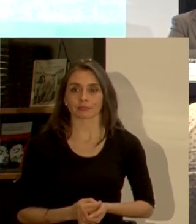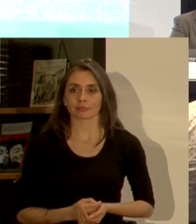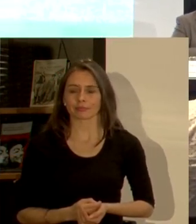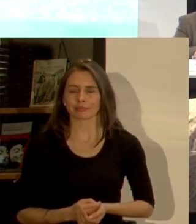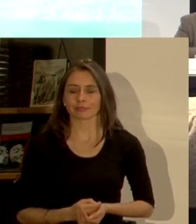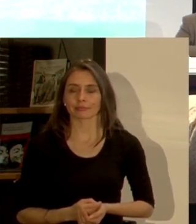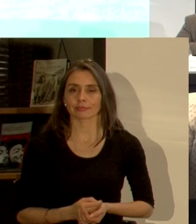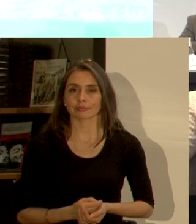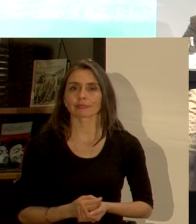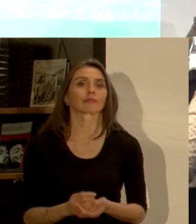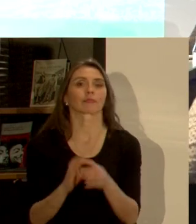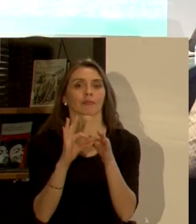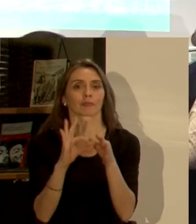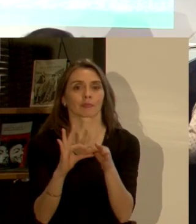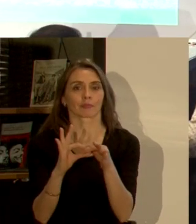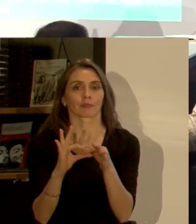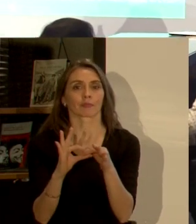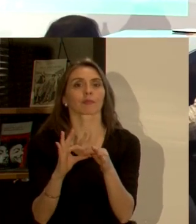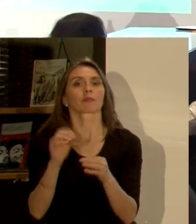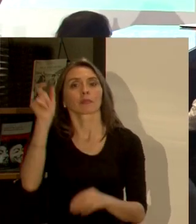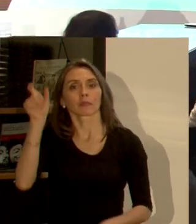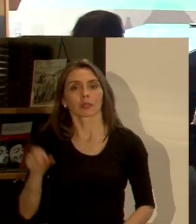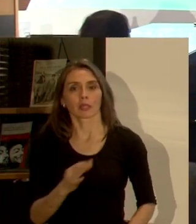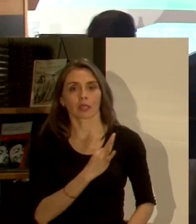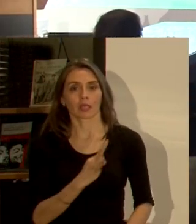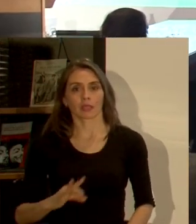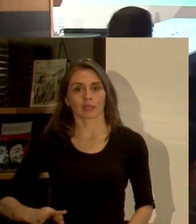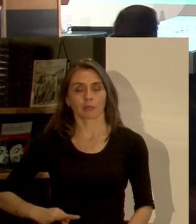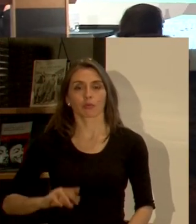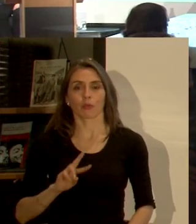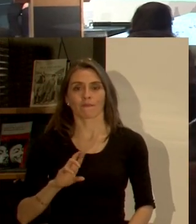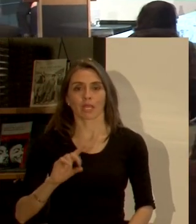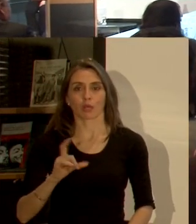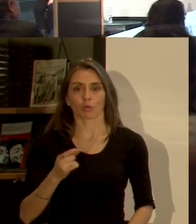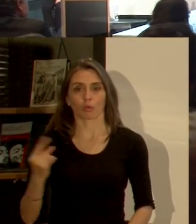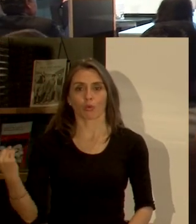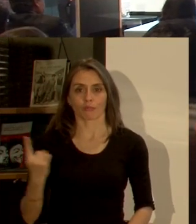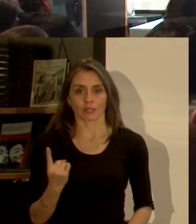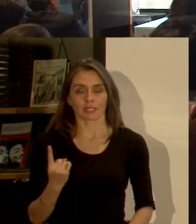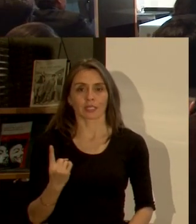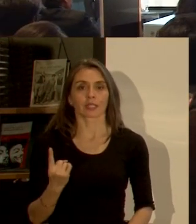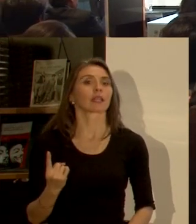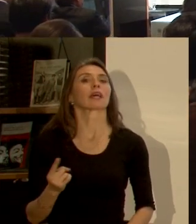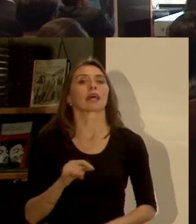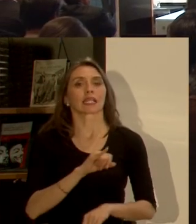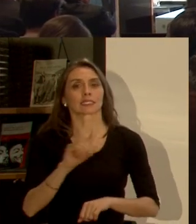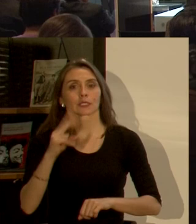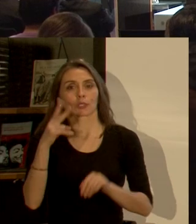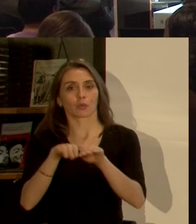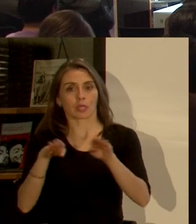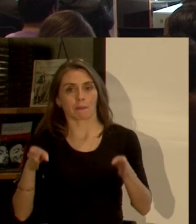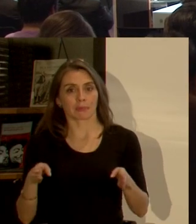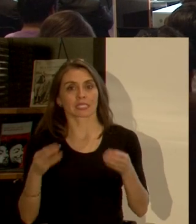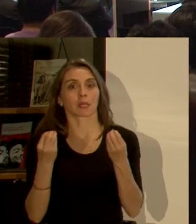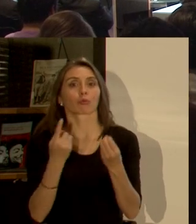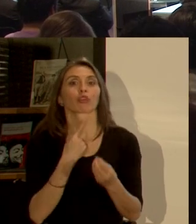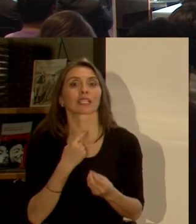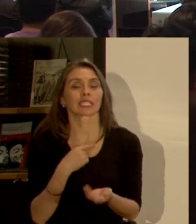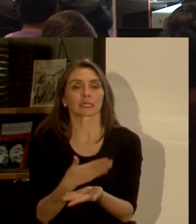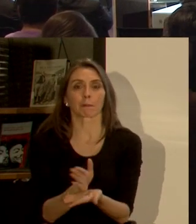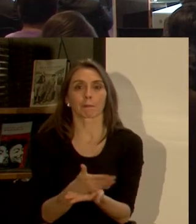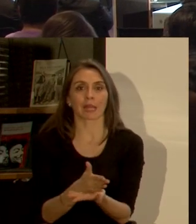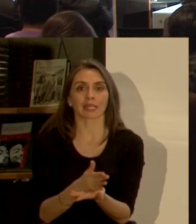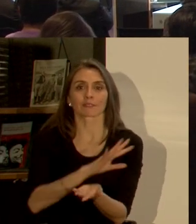quiero también agradecer la presencia del diputado Germán Verdugo lo dejamos invitado para nuestra segunda mesa que está muy interesante la